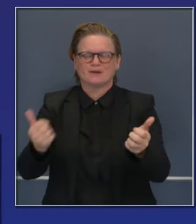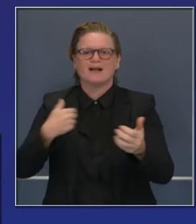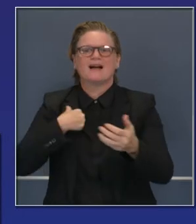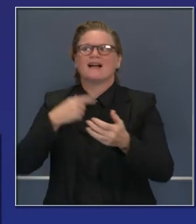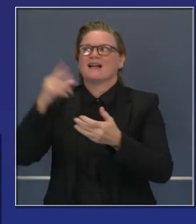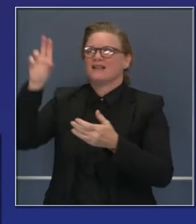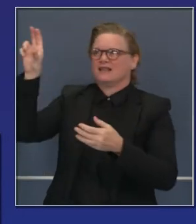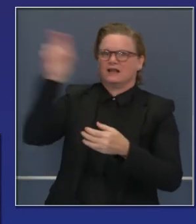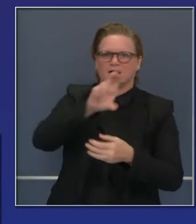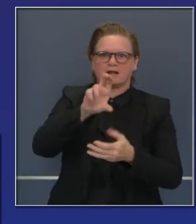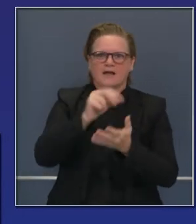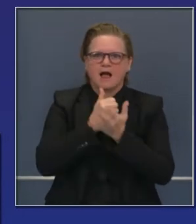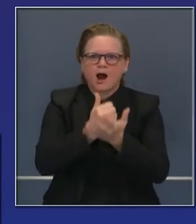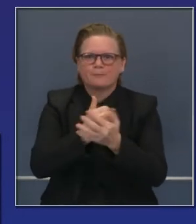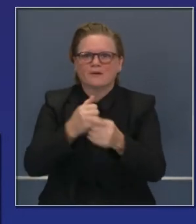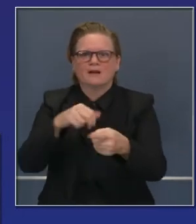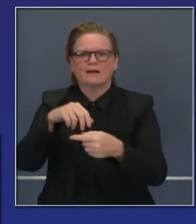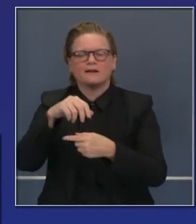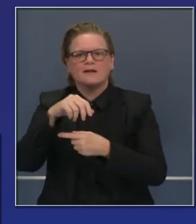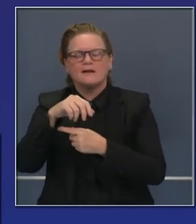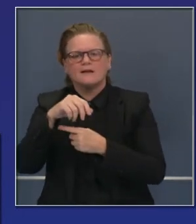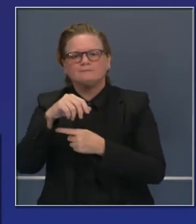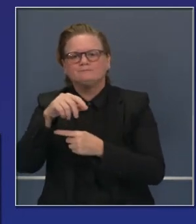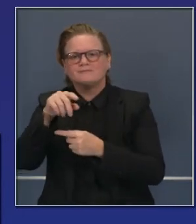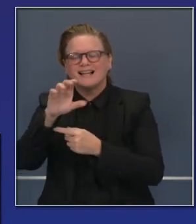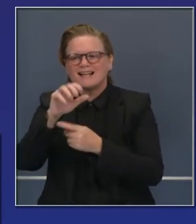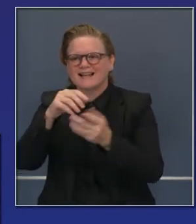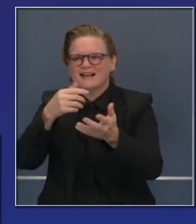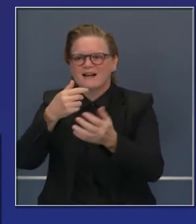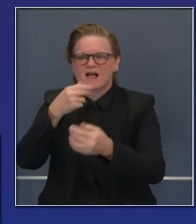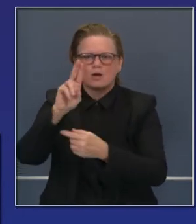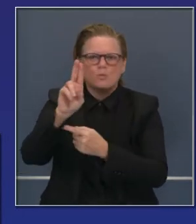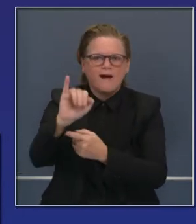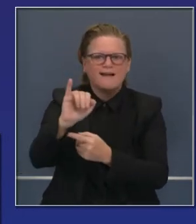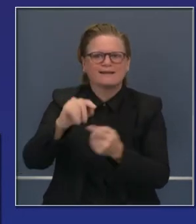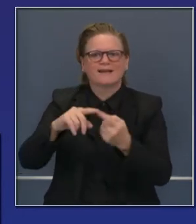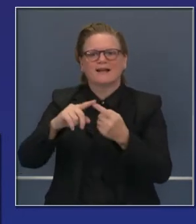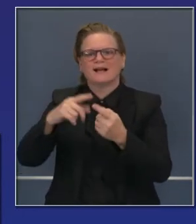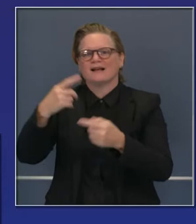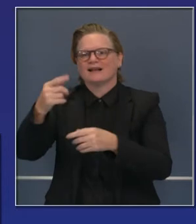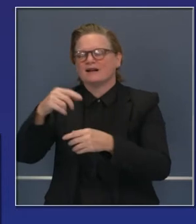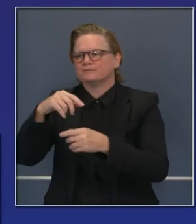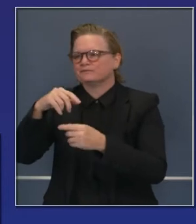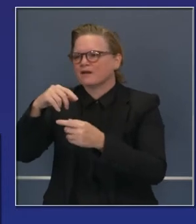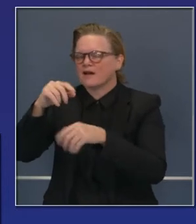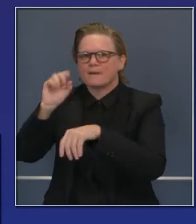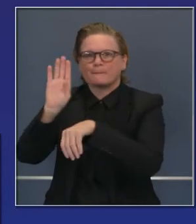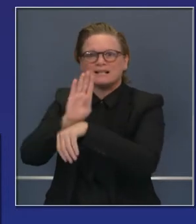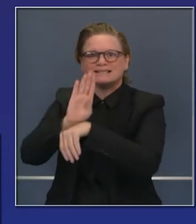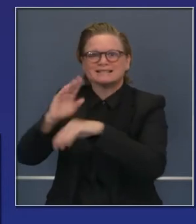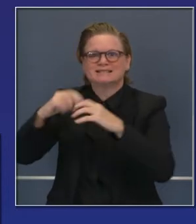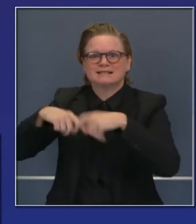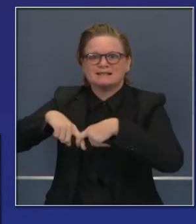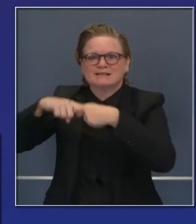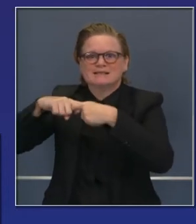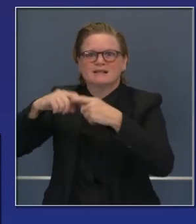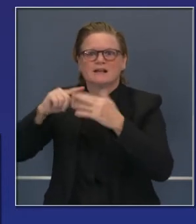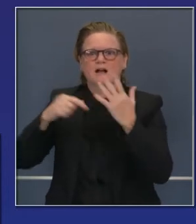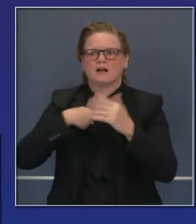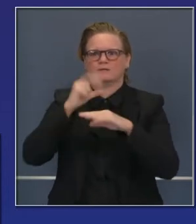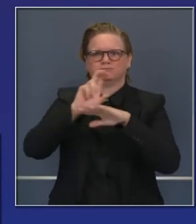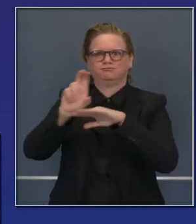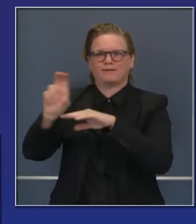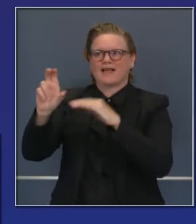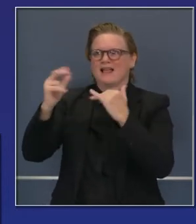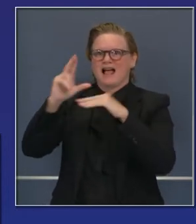pequeños negocios, negocios grandes. Se está acabando el dinero, tenemos que actuar con urgencia, no estamos hablando de